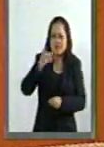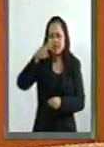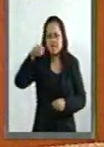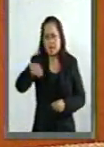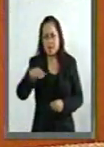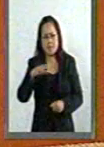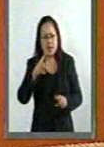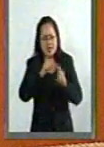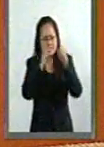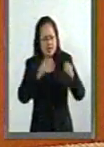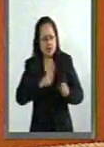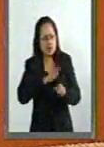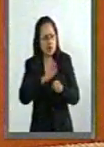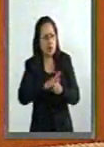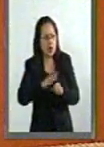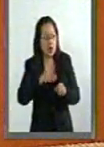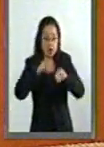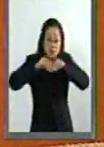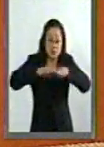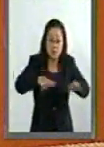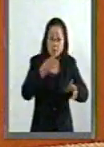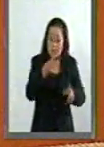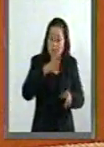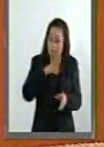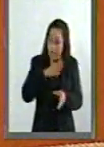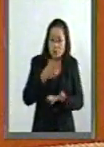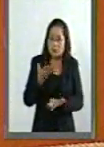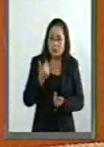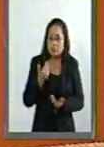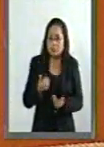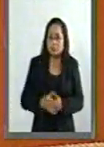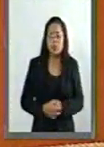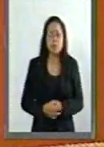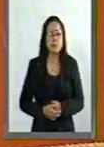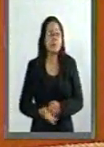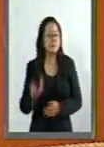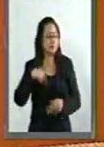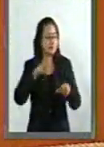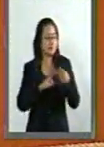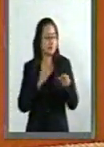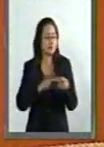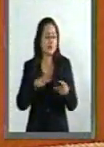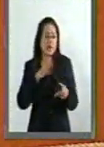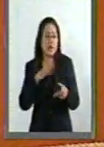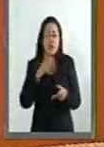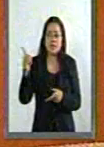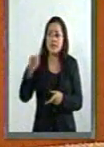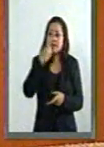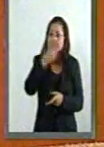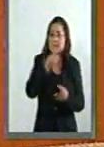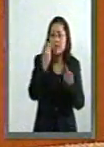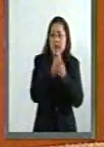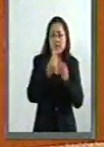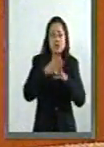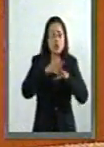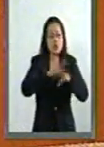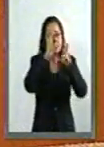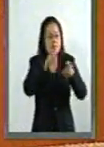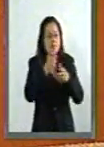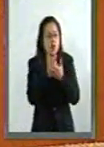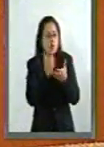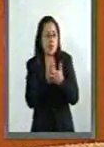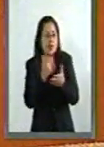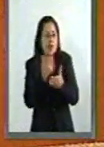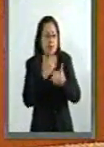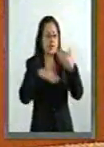título de los trabajos que ha publicado. Segundo, se dice que impartió clases en macroeconomía avanzada en la